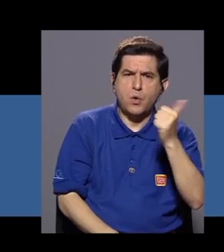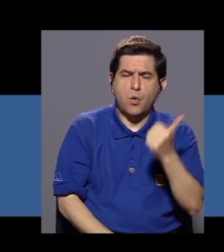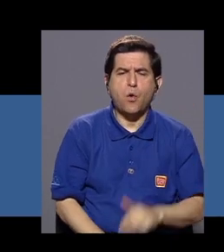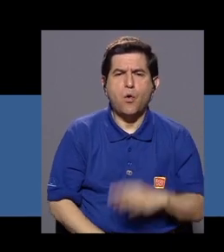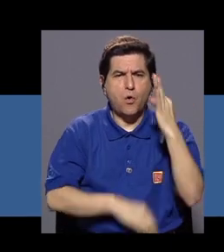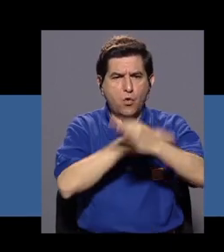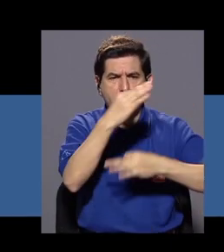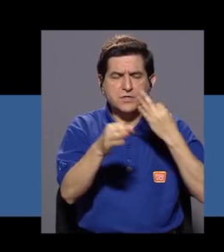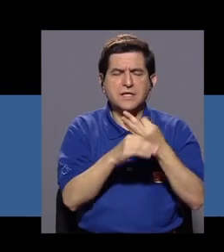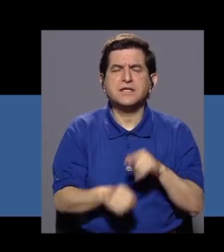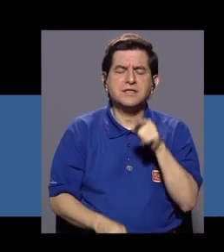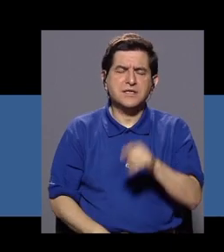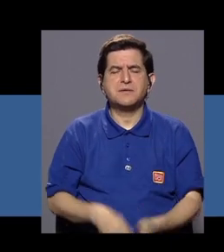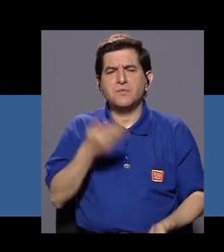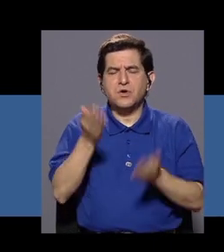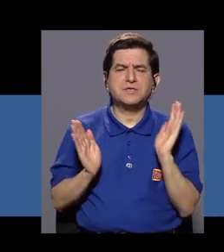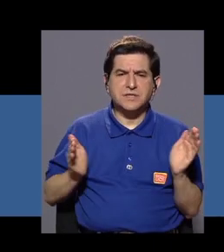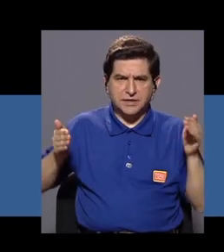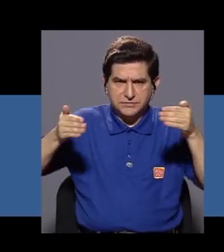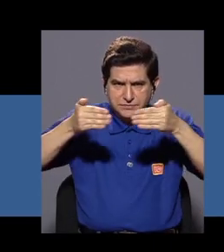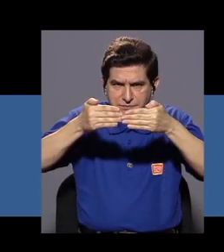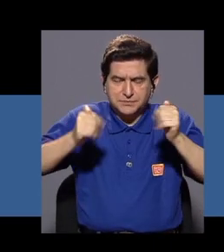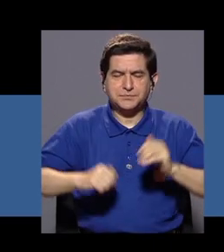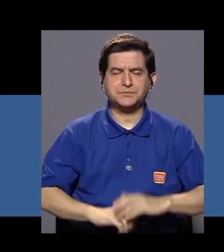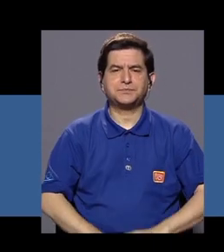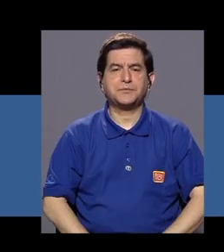de carácter más holístico tal vez.